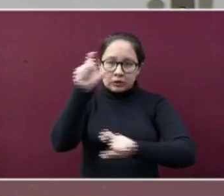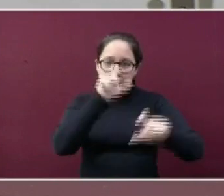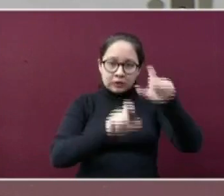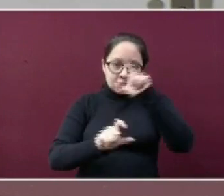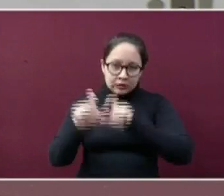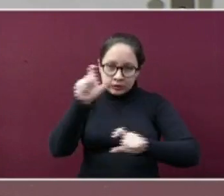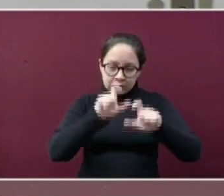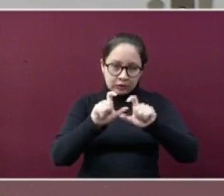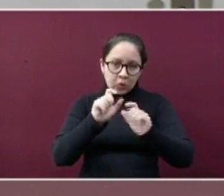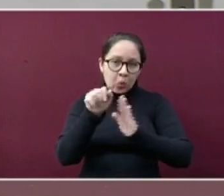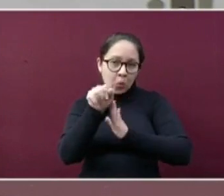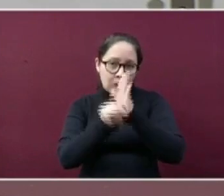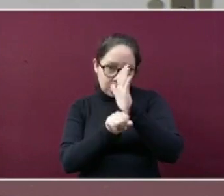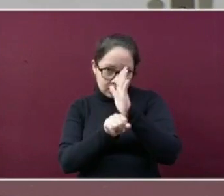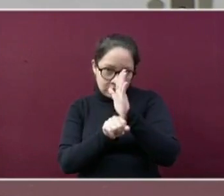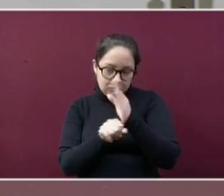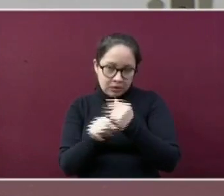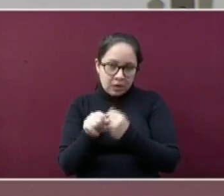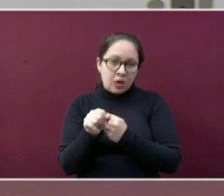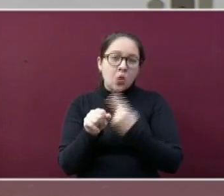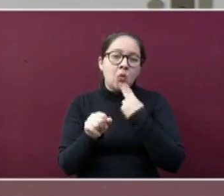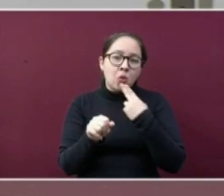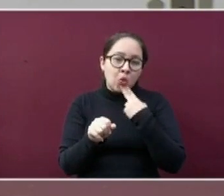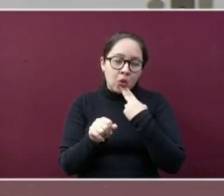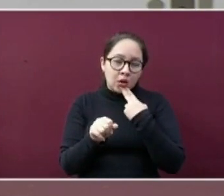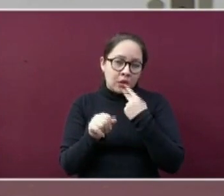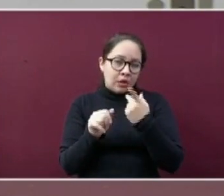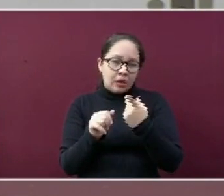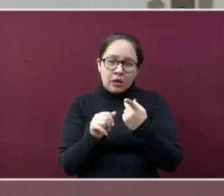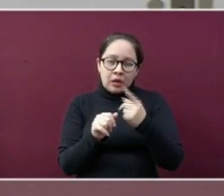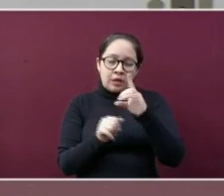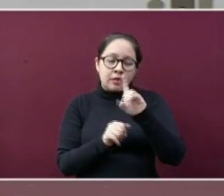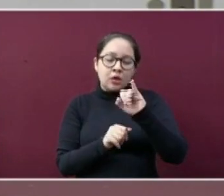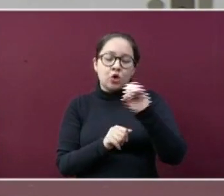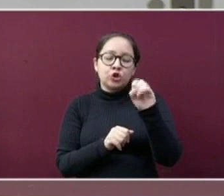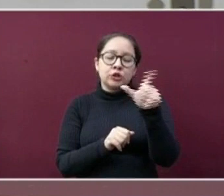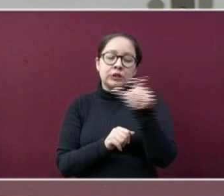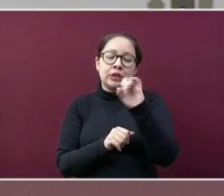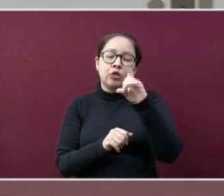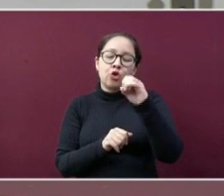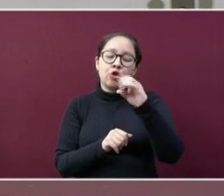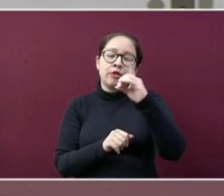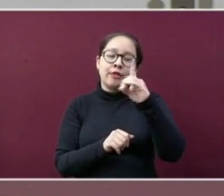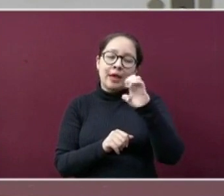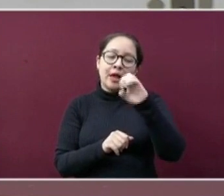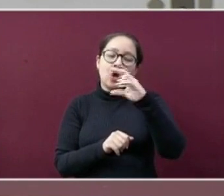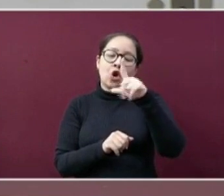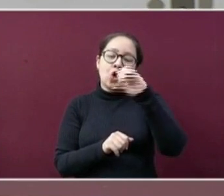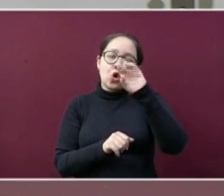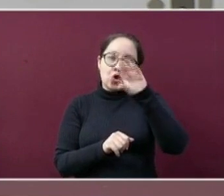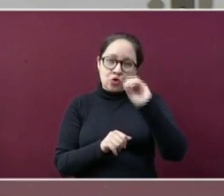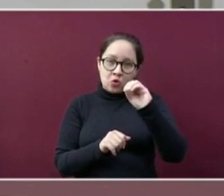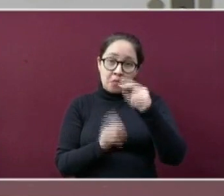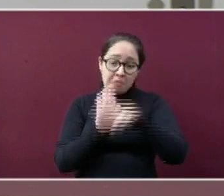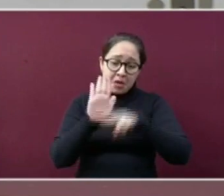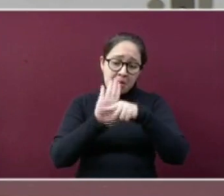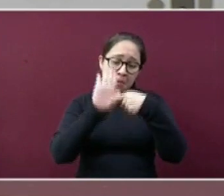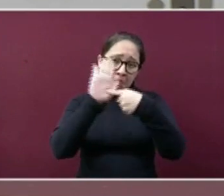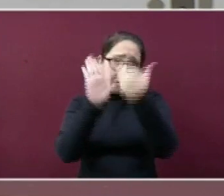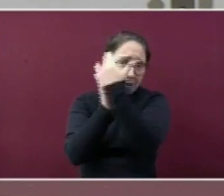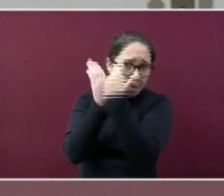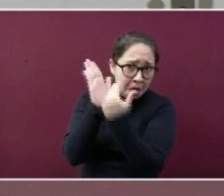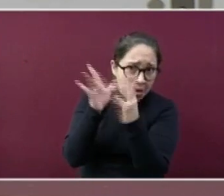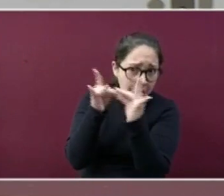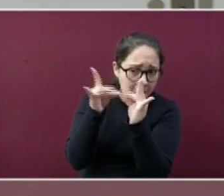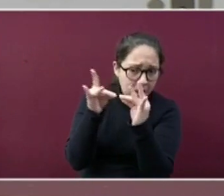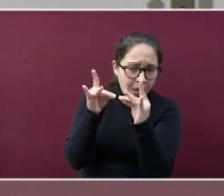videos en donde se describe cómo utilizar el dióxido de cloro, también mal llamado suplemento mineral milagroso. Y es que el